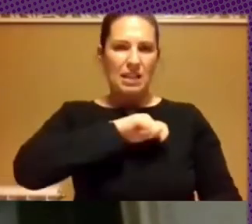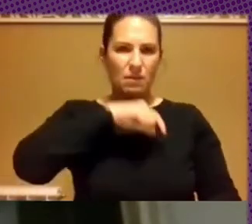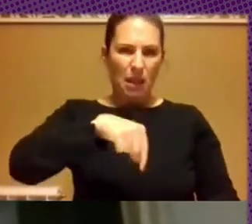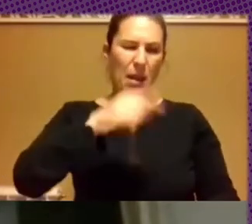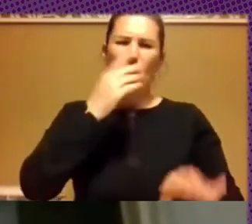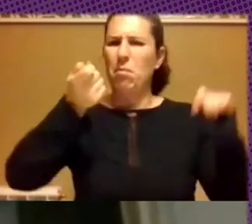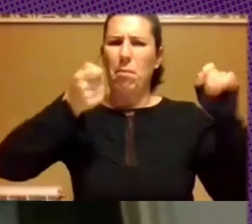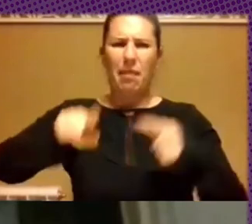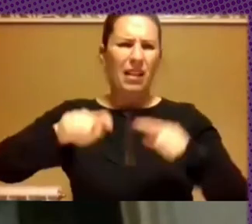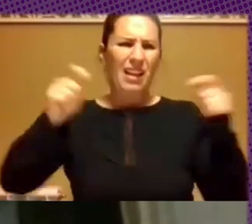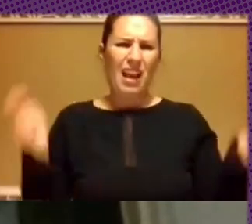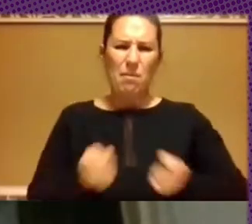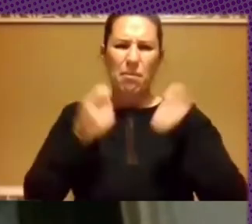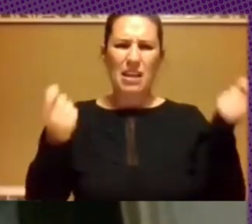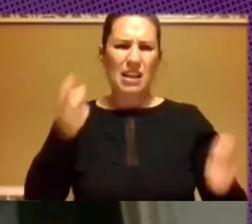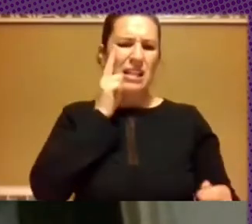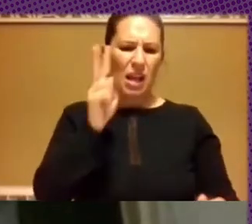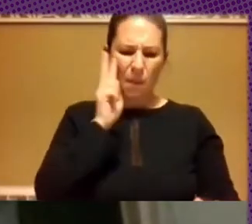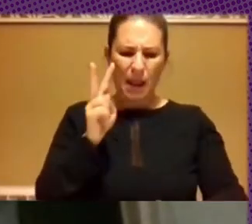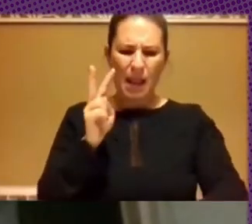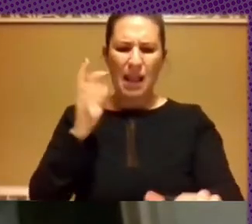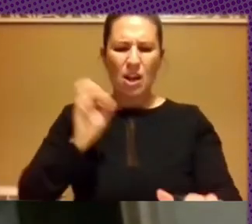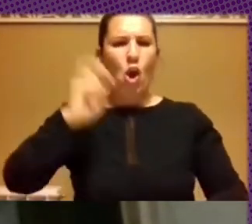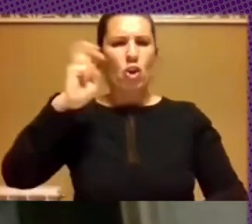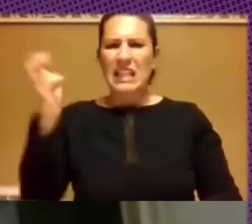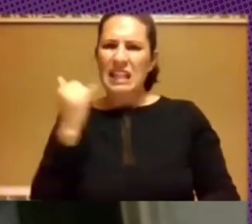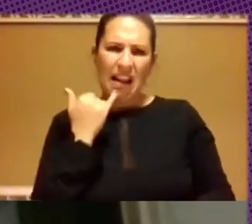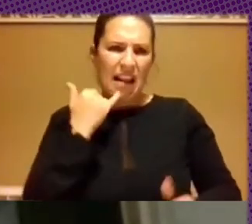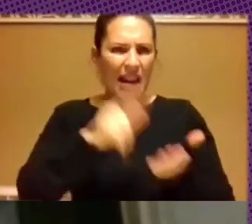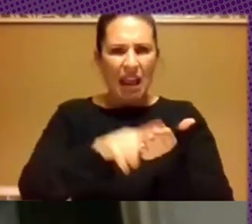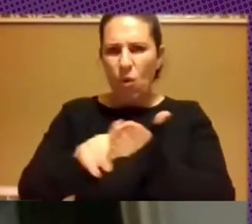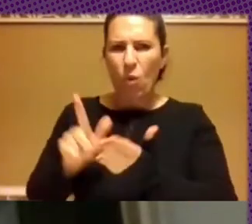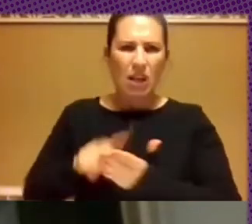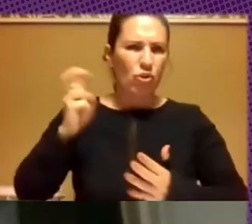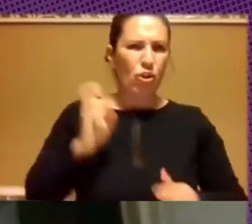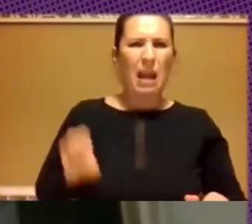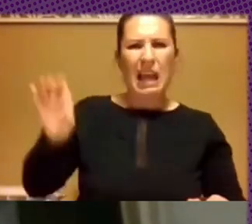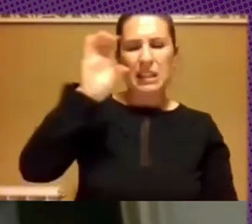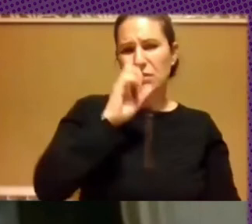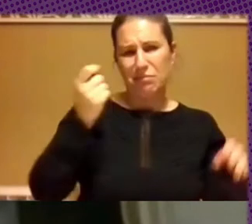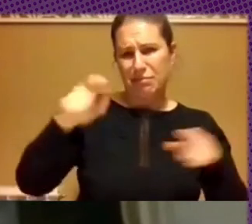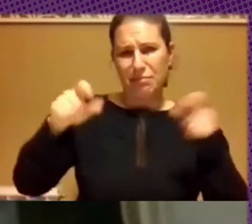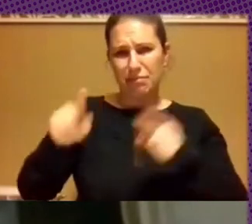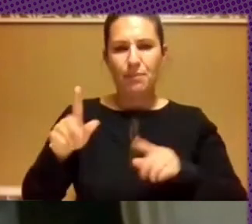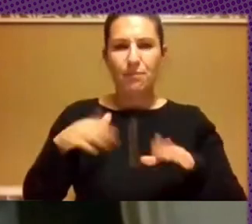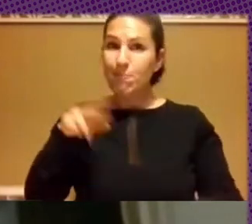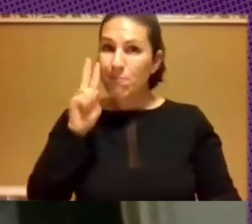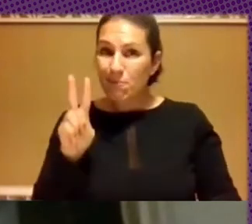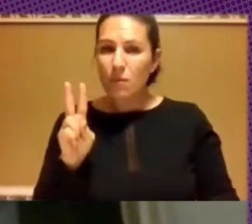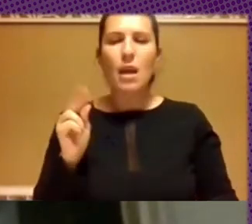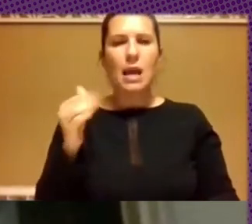parecían a campañas que se veían en otras lenguas, en otros países, y empecé a decir que había una